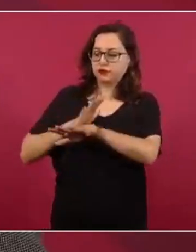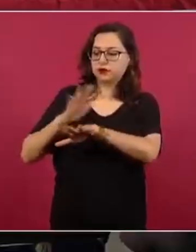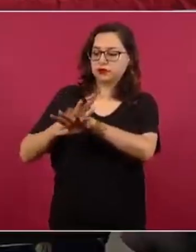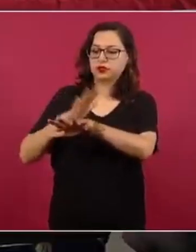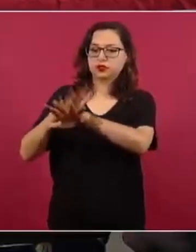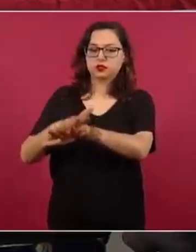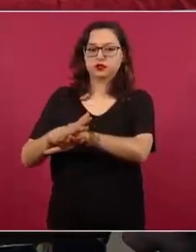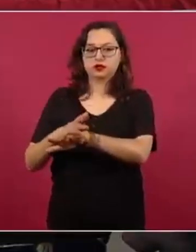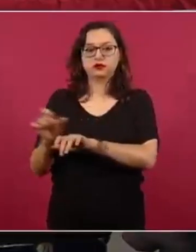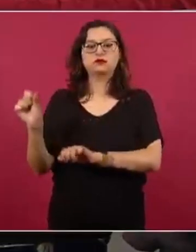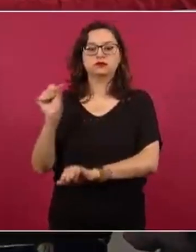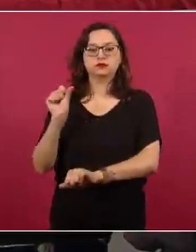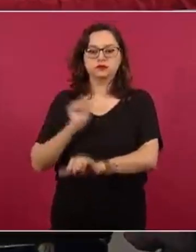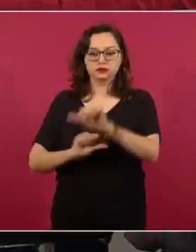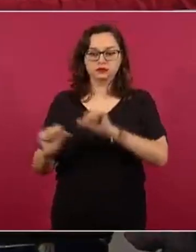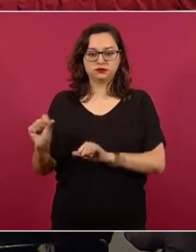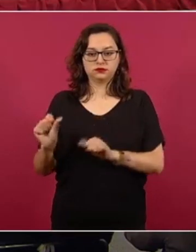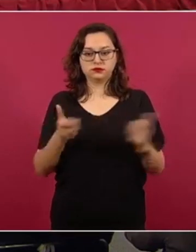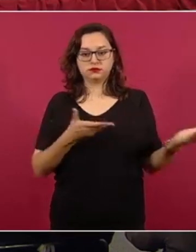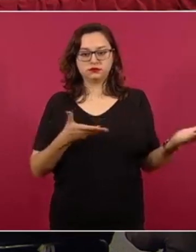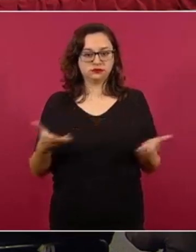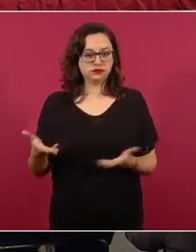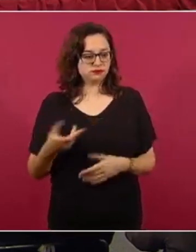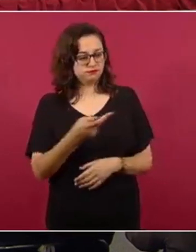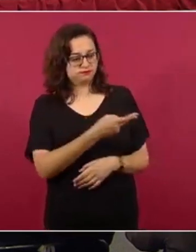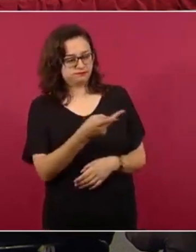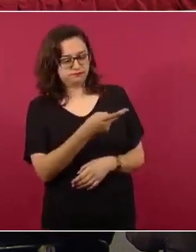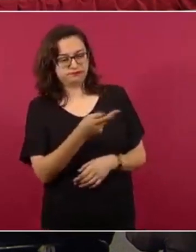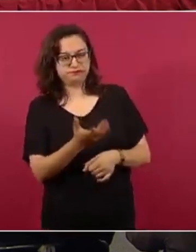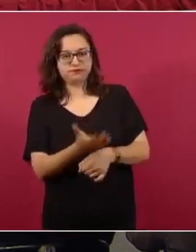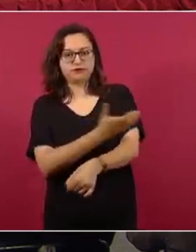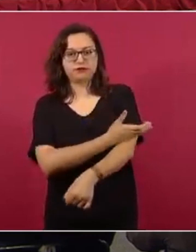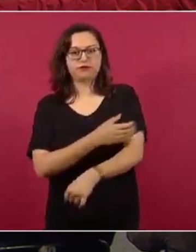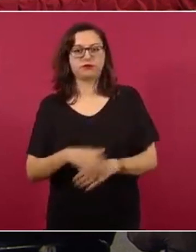tanto, les dejo en voz a los dos funcionarios.